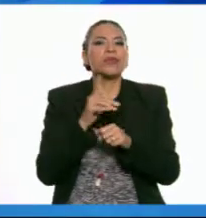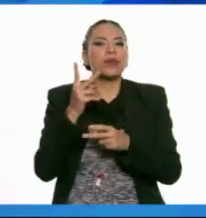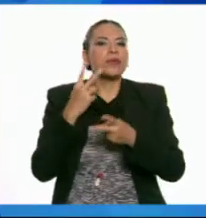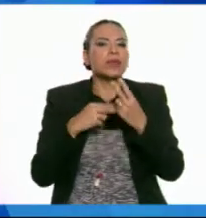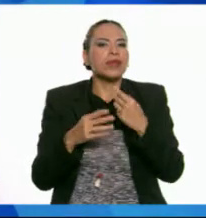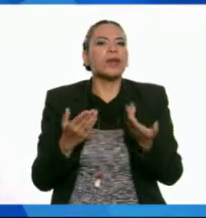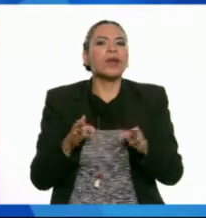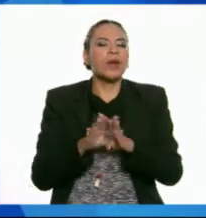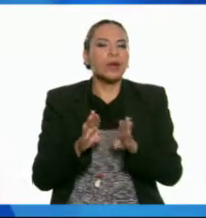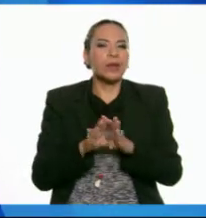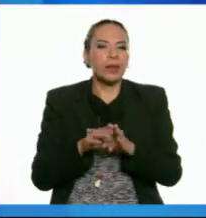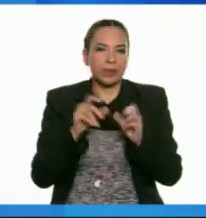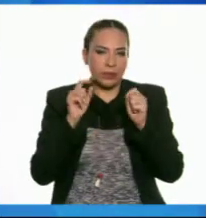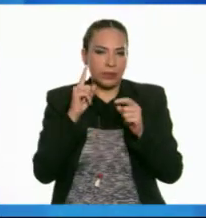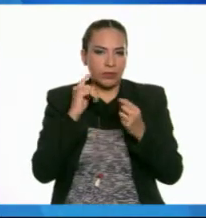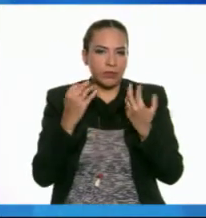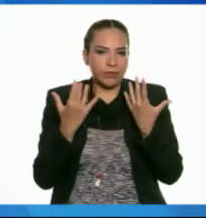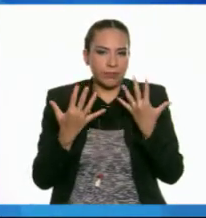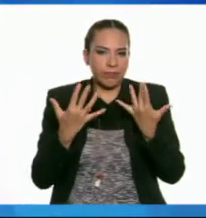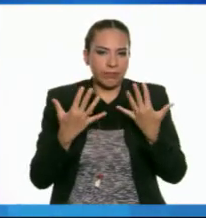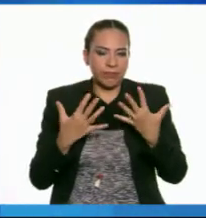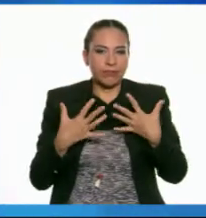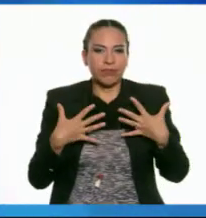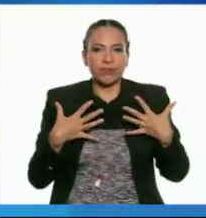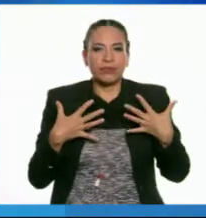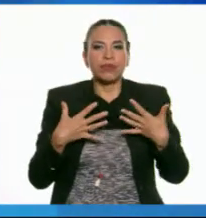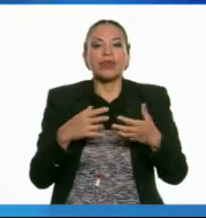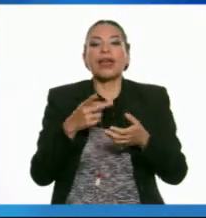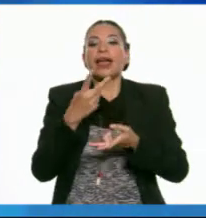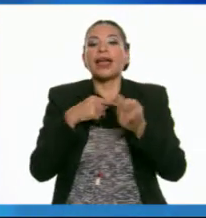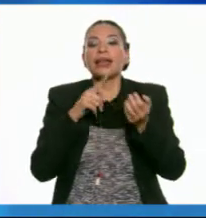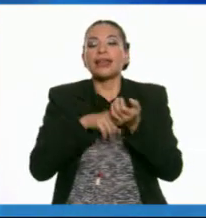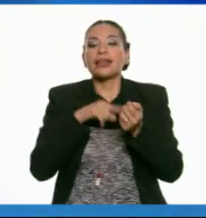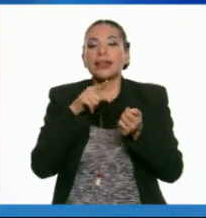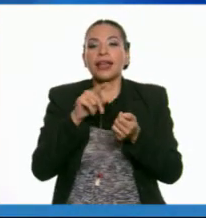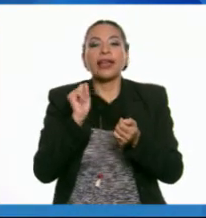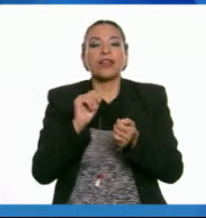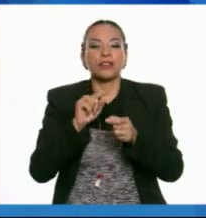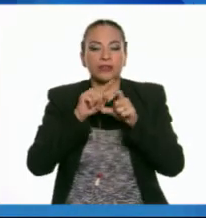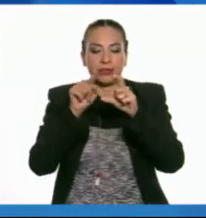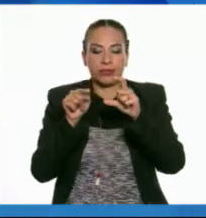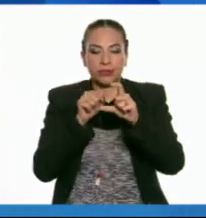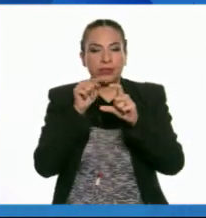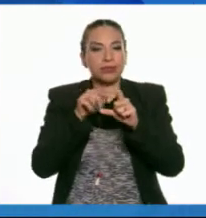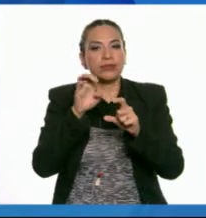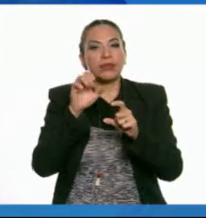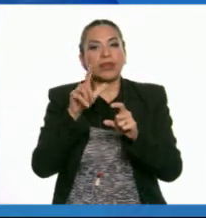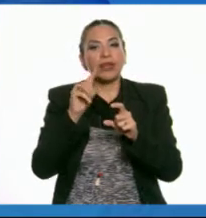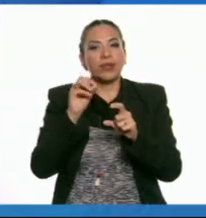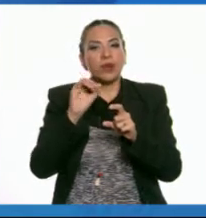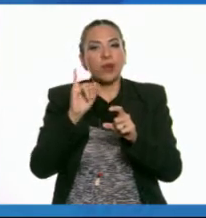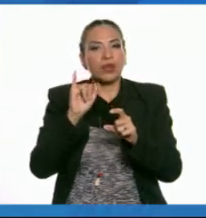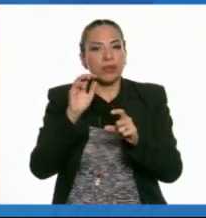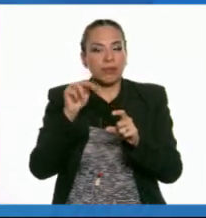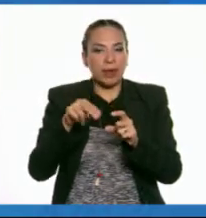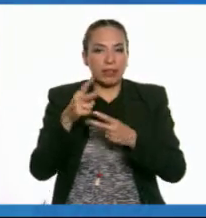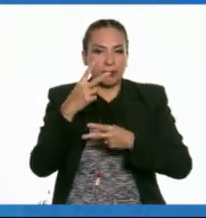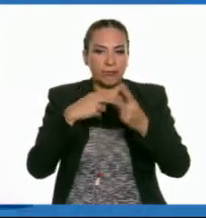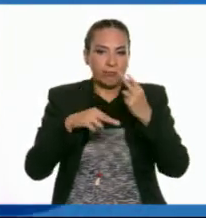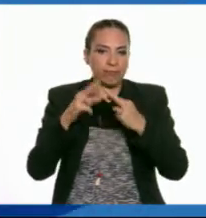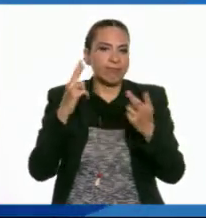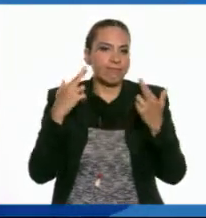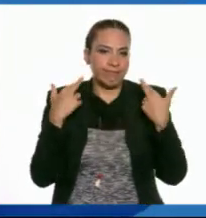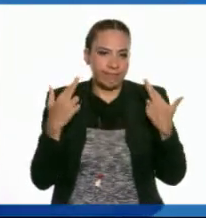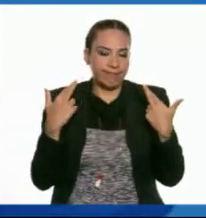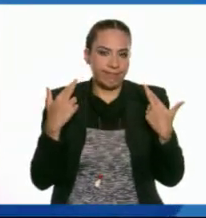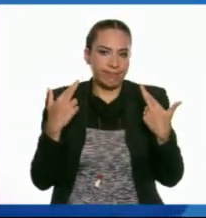se generan por las vibraciones. La espiral del cable de la bobina, que es el electroimán, hace que el cono se mueva produciendo los